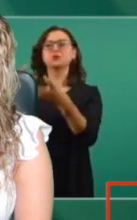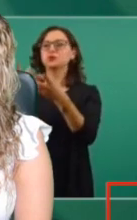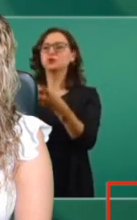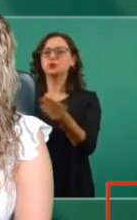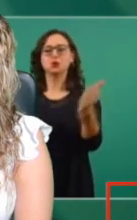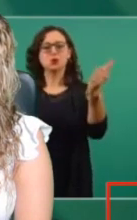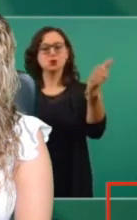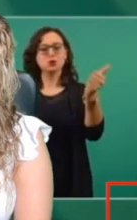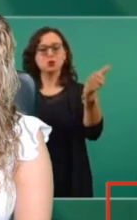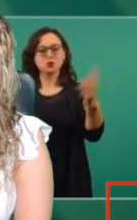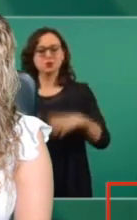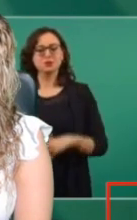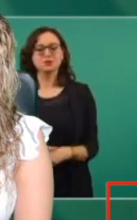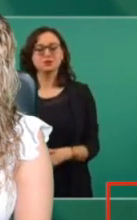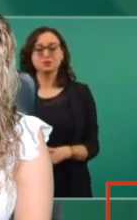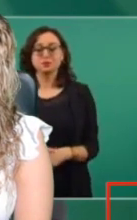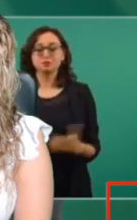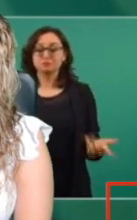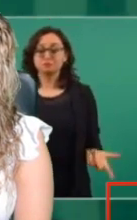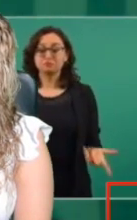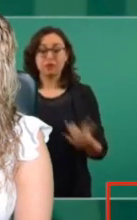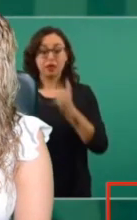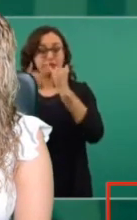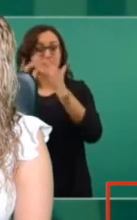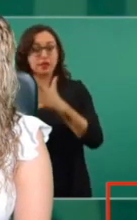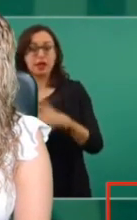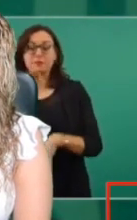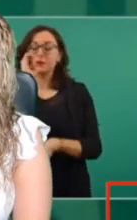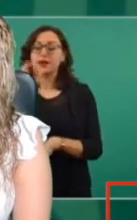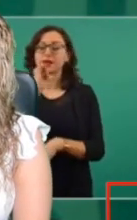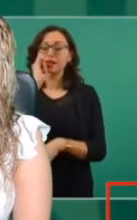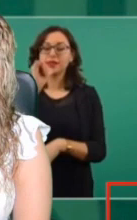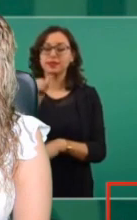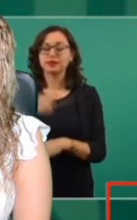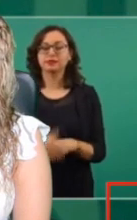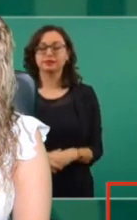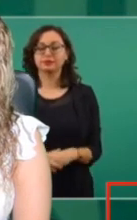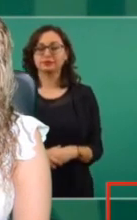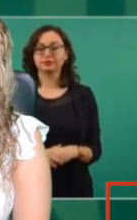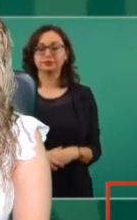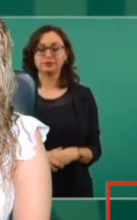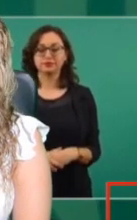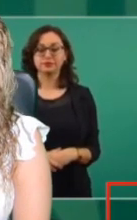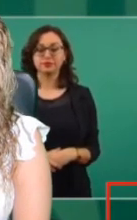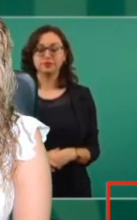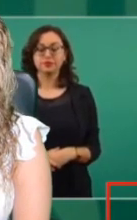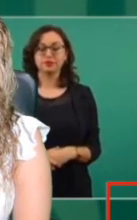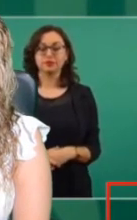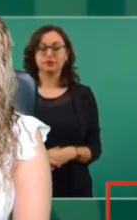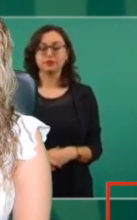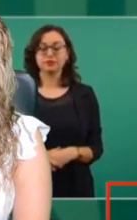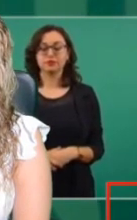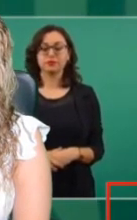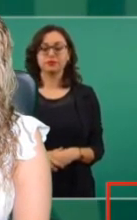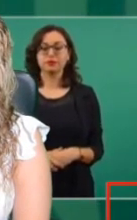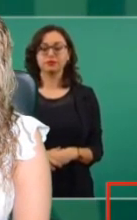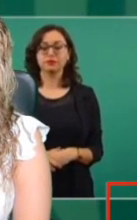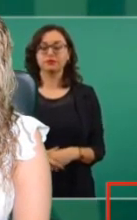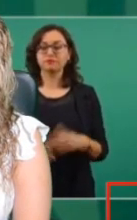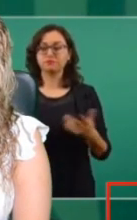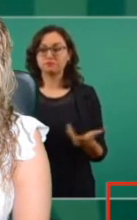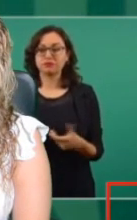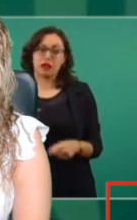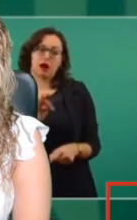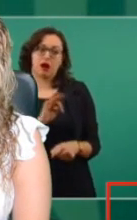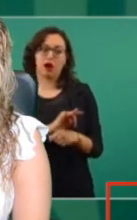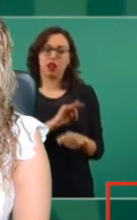también sin trampas, sin cargar los